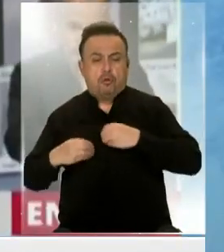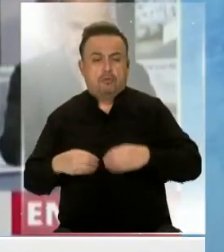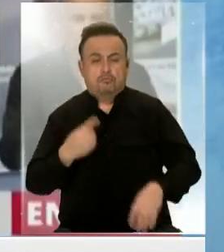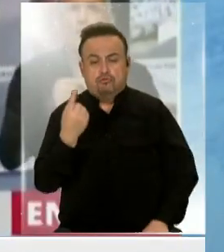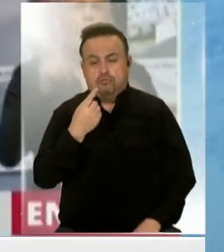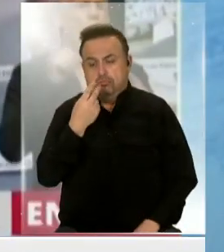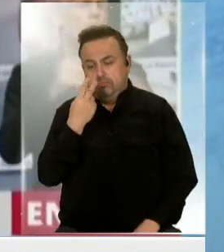Sí. Bueno,